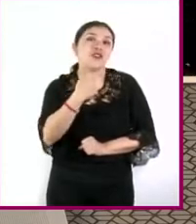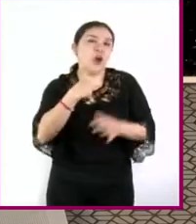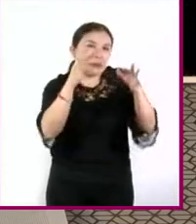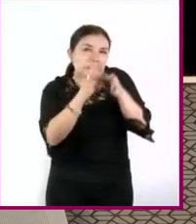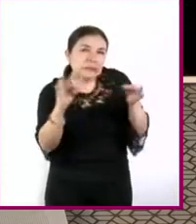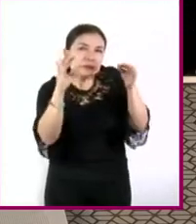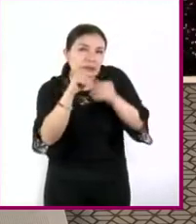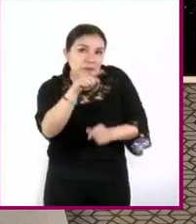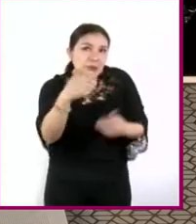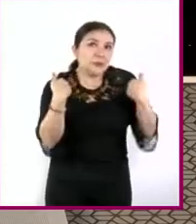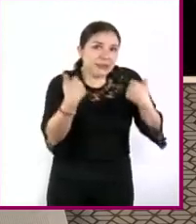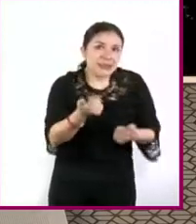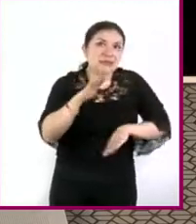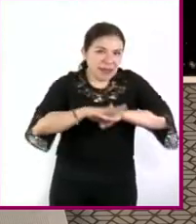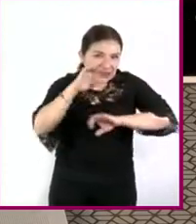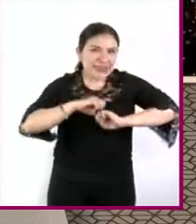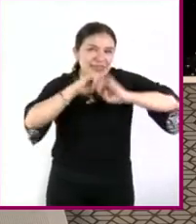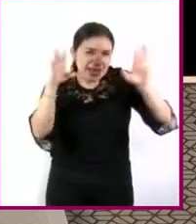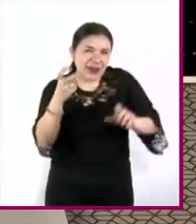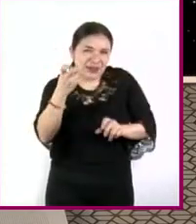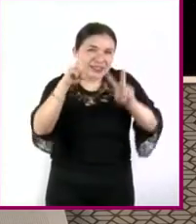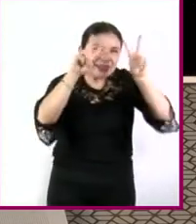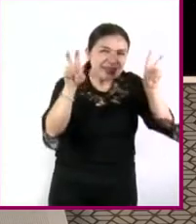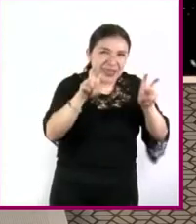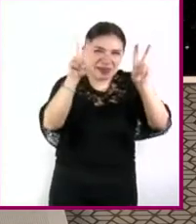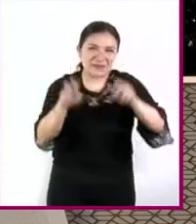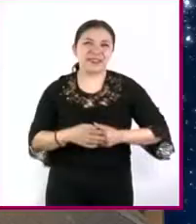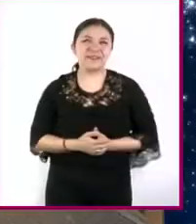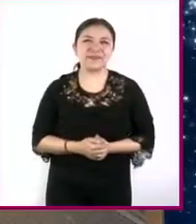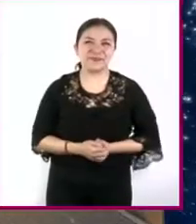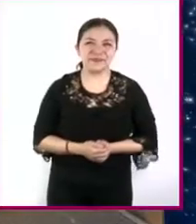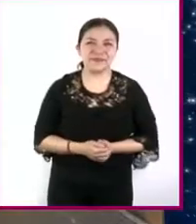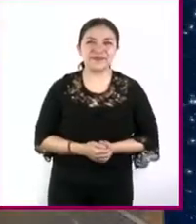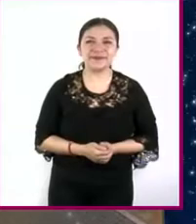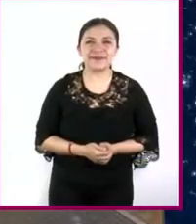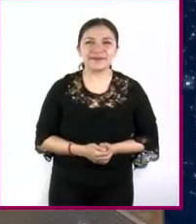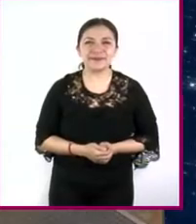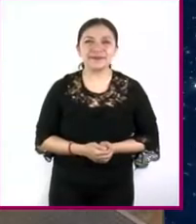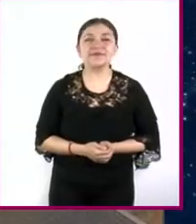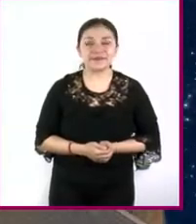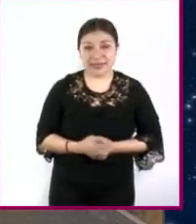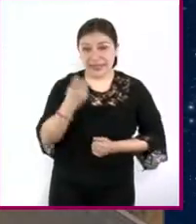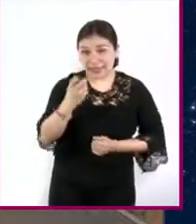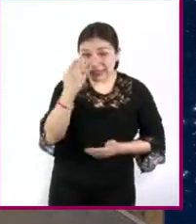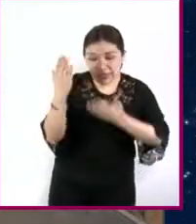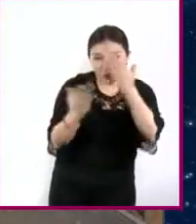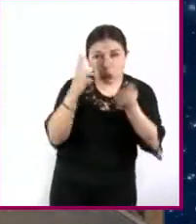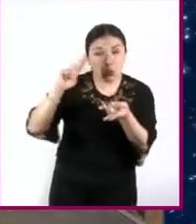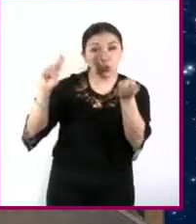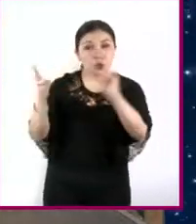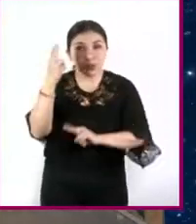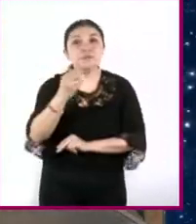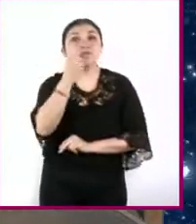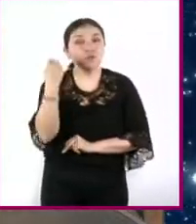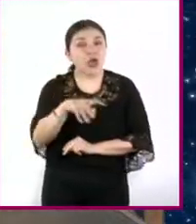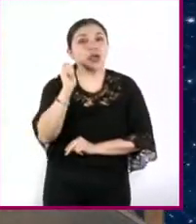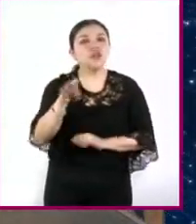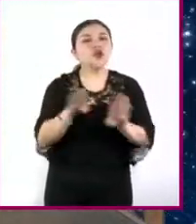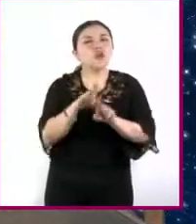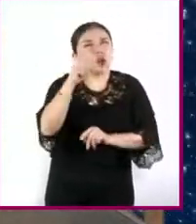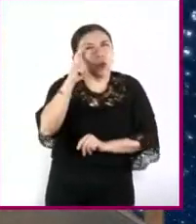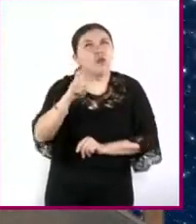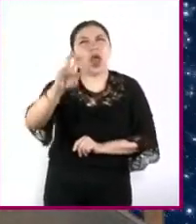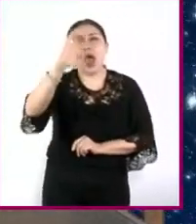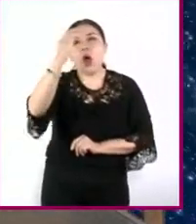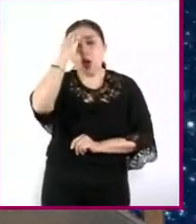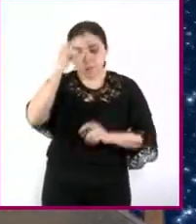explicar un poco bien los temas en los que trabajo el estudio del universo es también un viaje hacia nosotros mismos